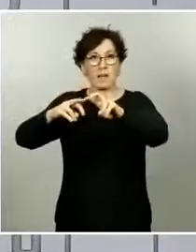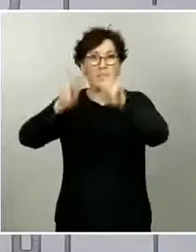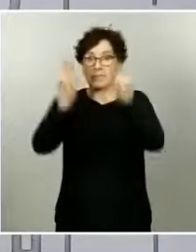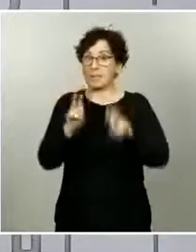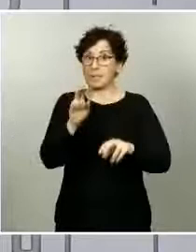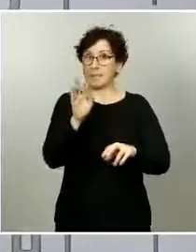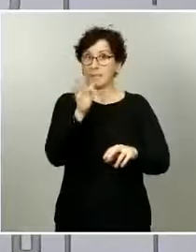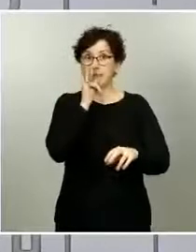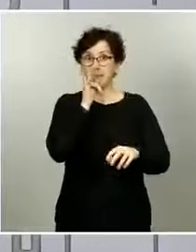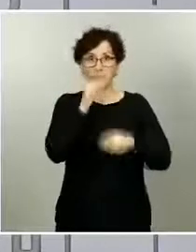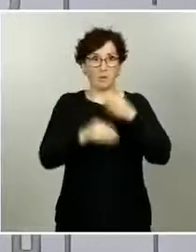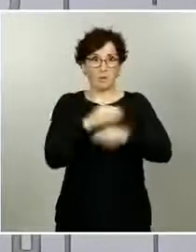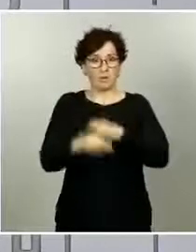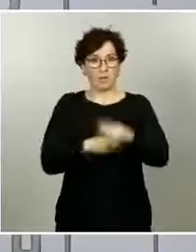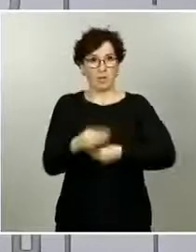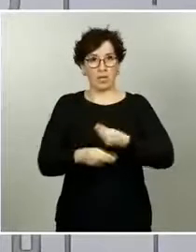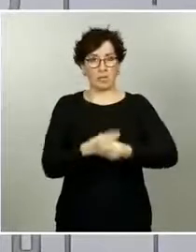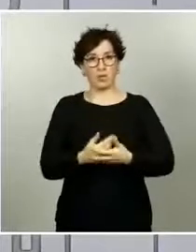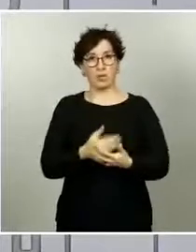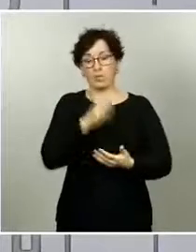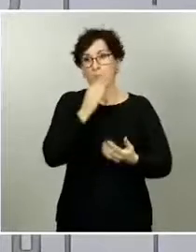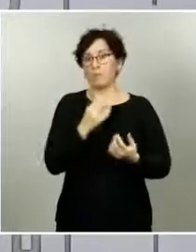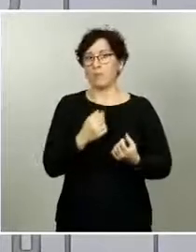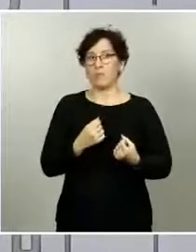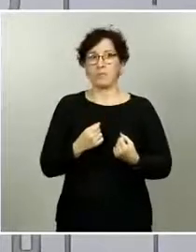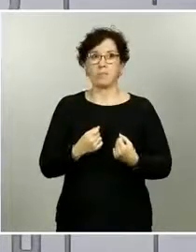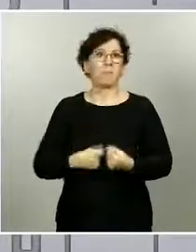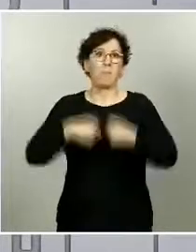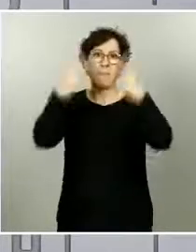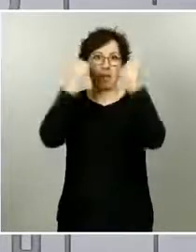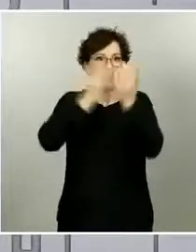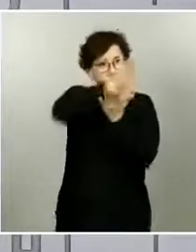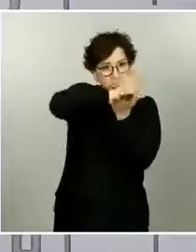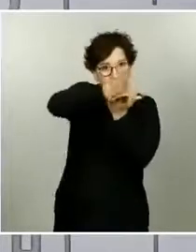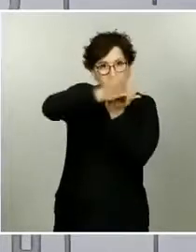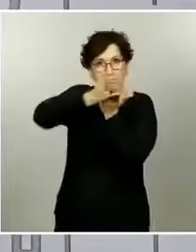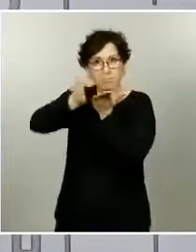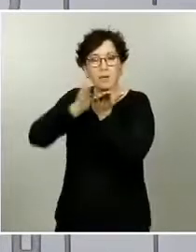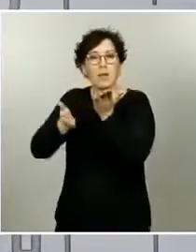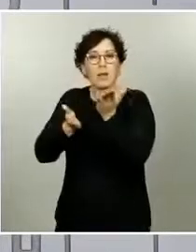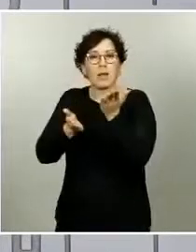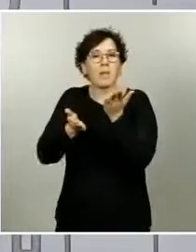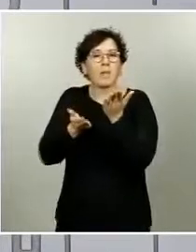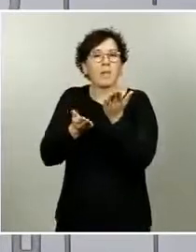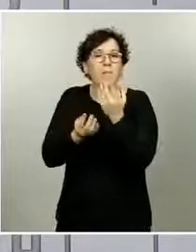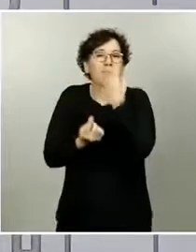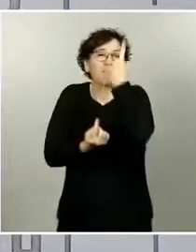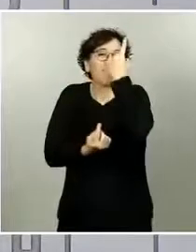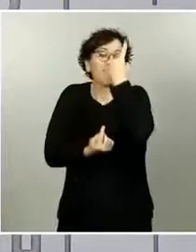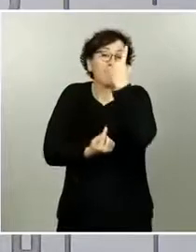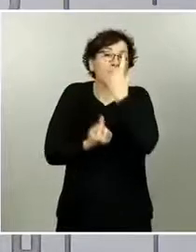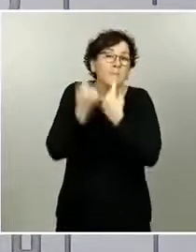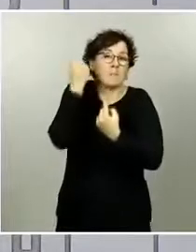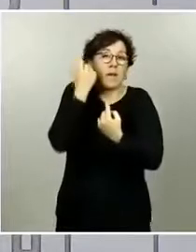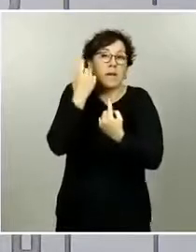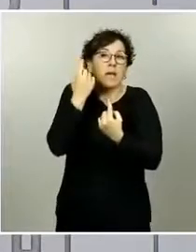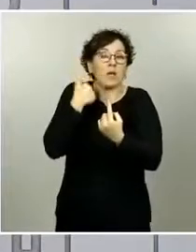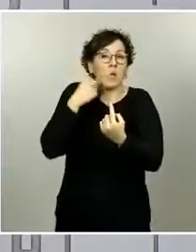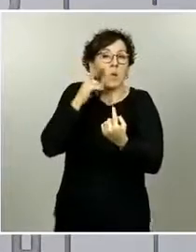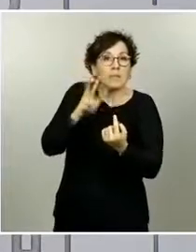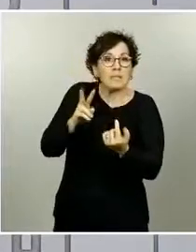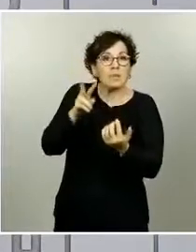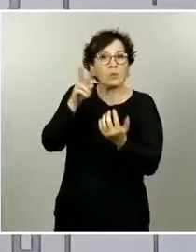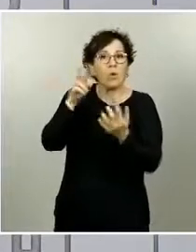No lo sé, no he hecho una búsqueda bibliográfica importante sobre este tema porque estamos con mil factores,